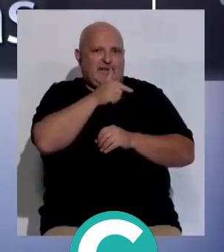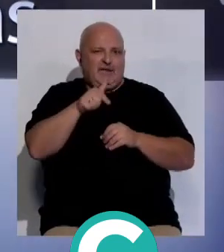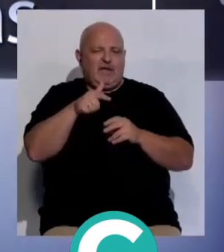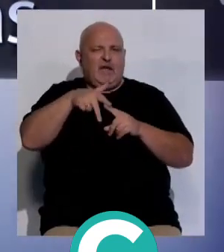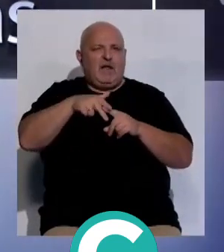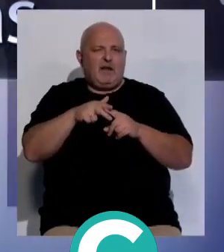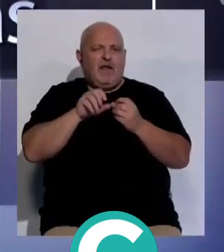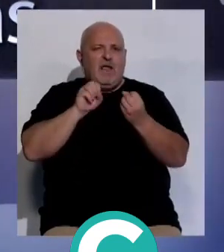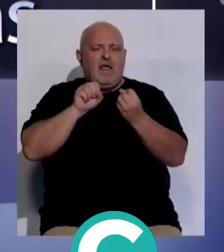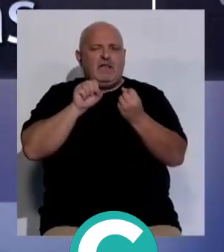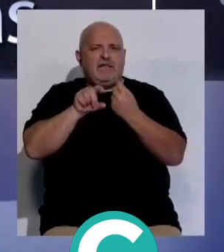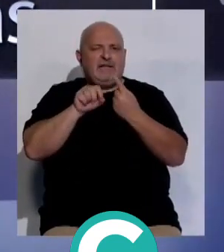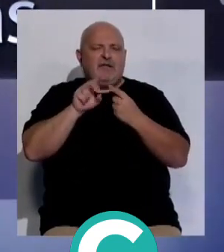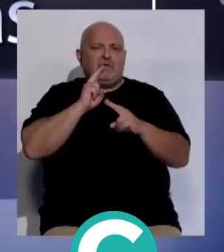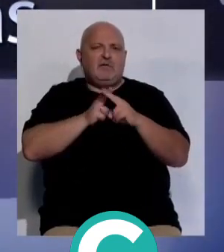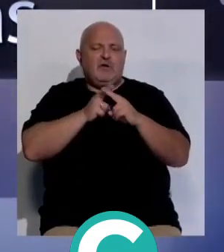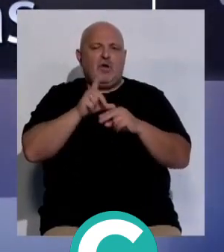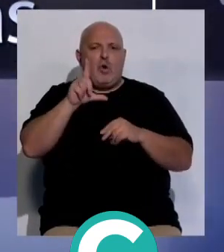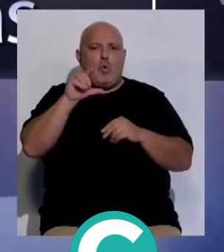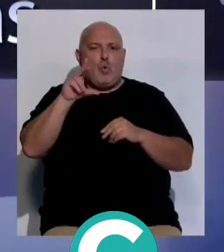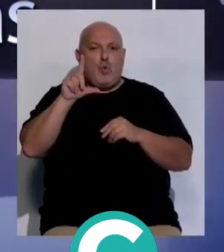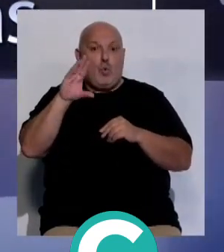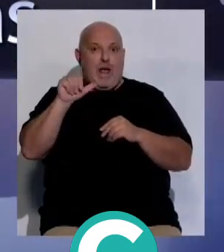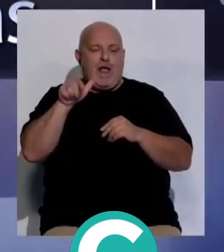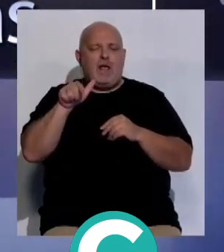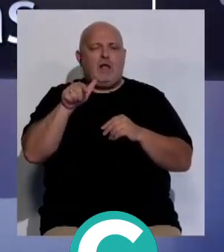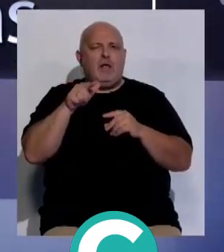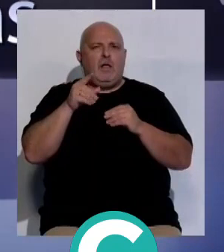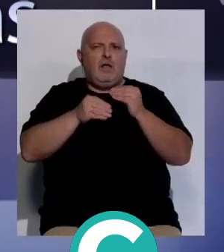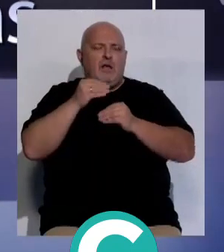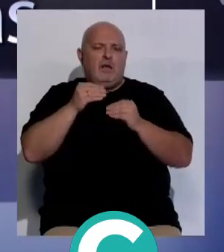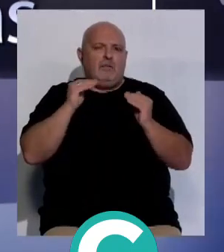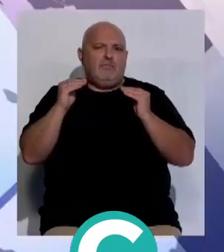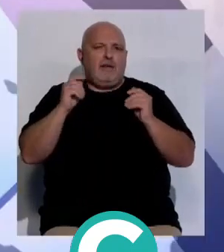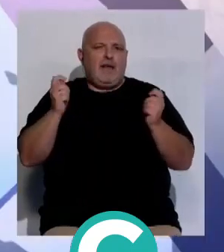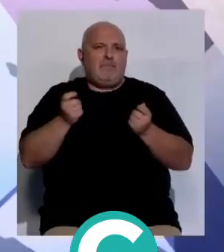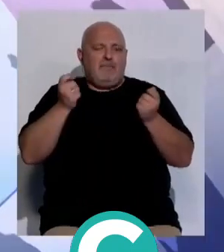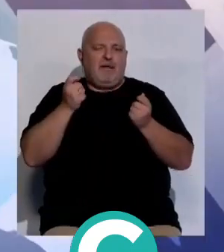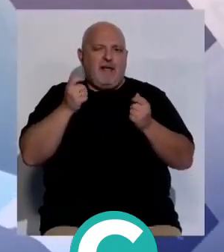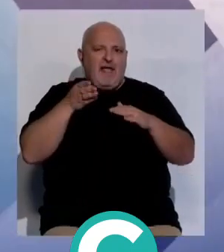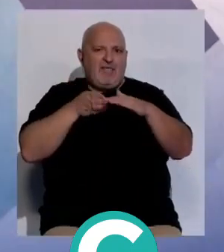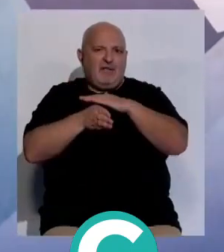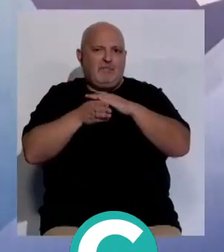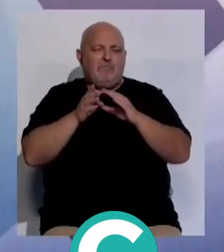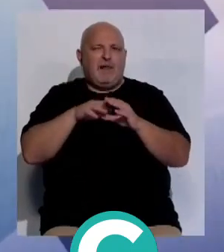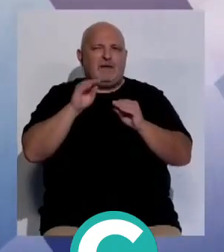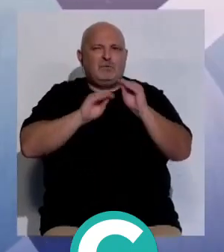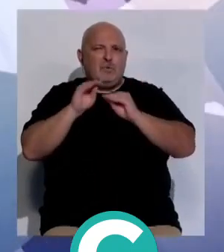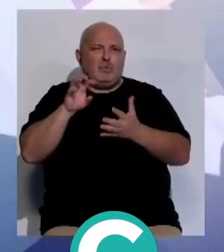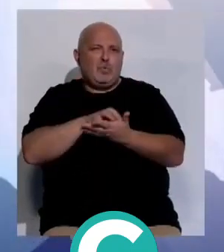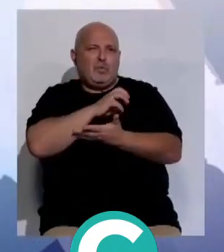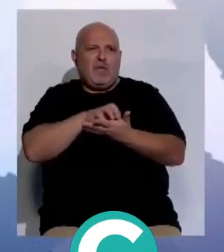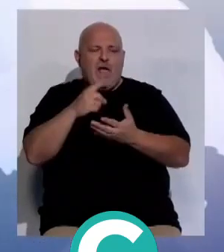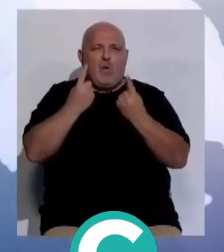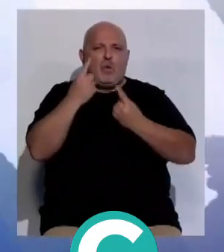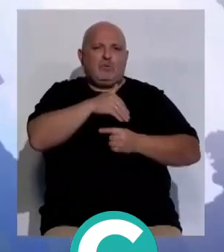herramienta interactiva, bautizada como LUCA, además llega en plena campaña de acceso para resolver las dudas